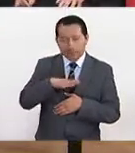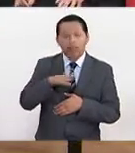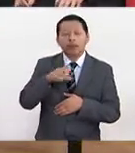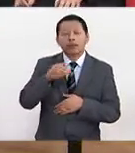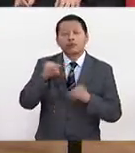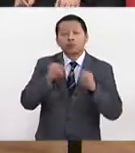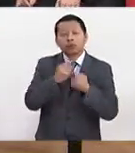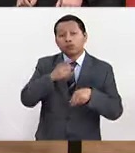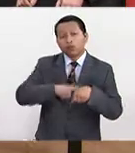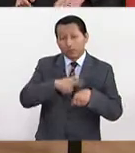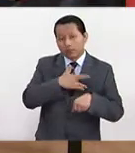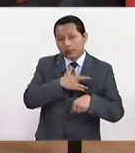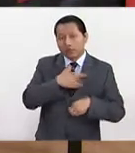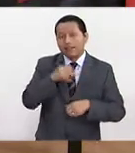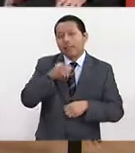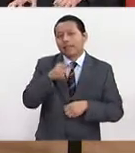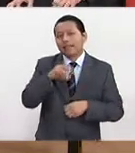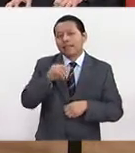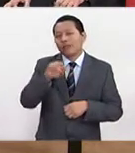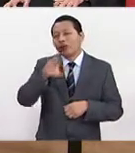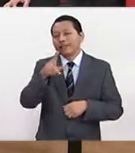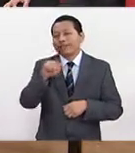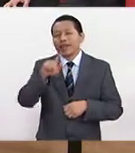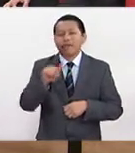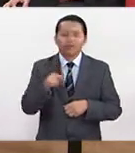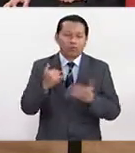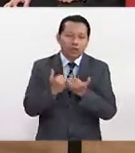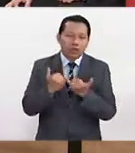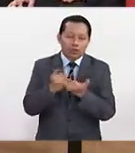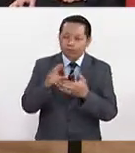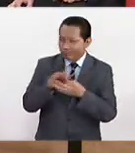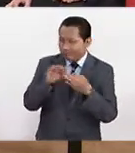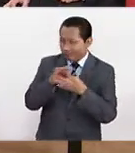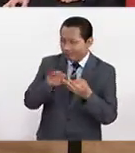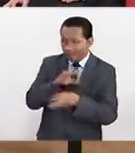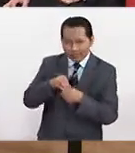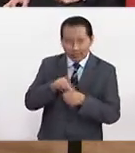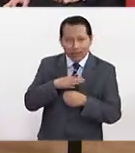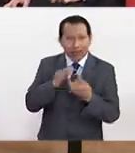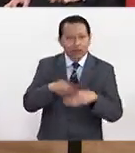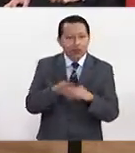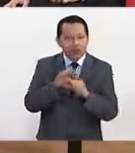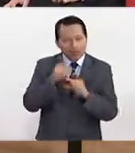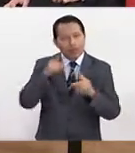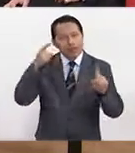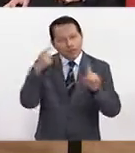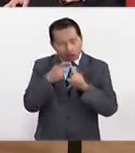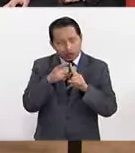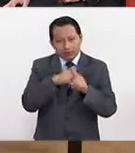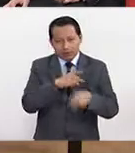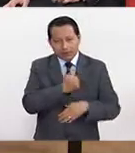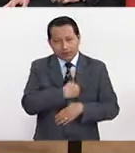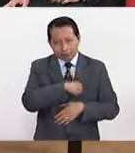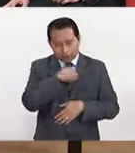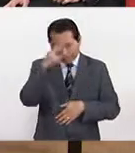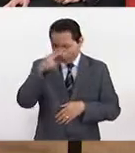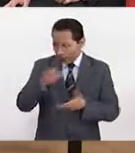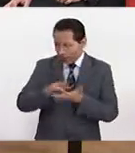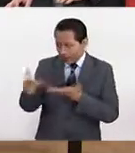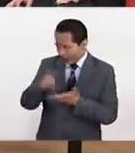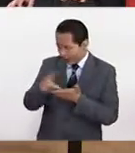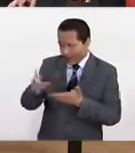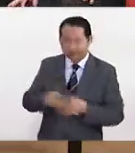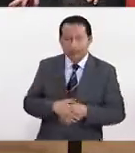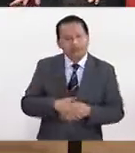de Cardiología, Ignacio Chávez, y bueno, pues a poner sobre la mesa estos importantes retos de la salud de México. Gracias, doctora. Gracias,